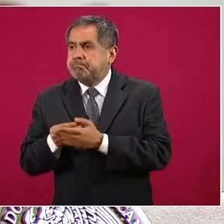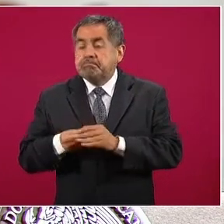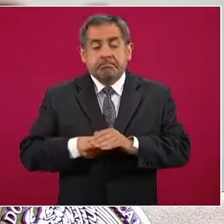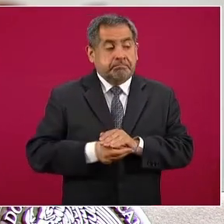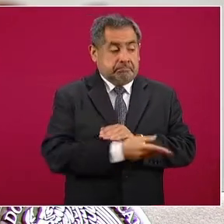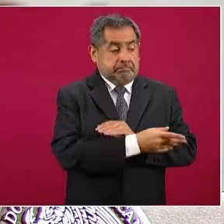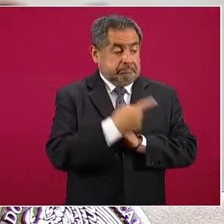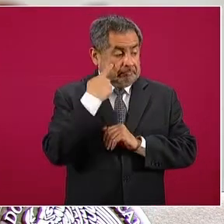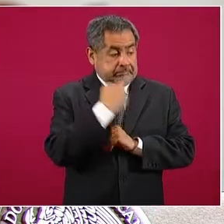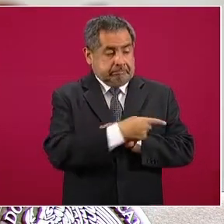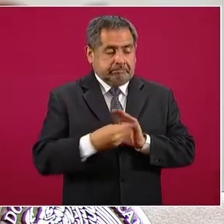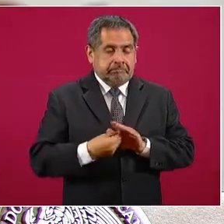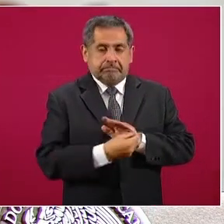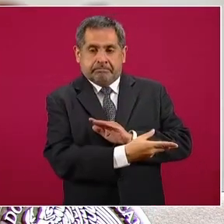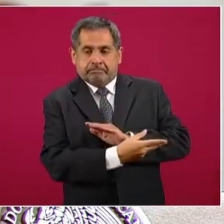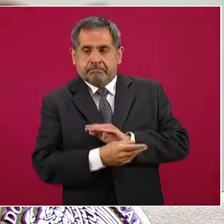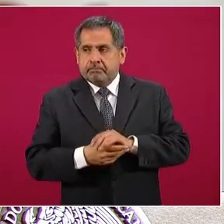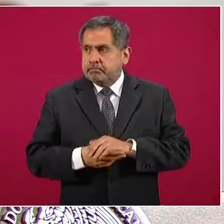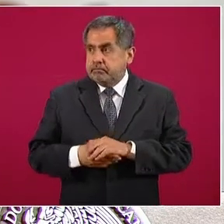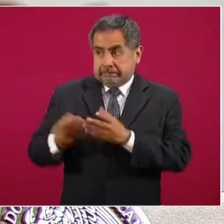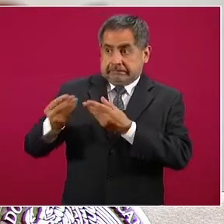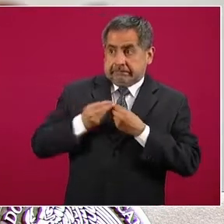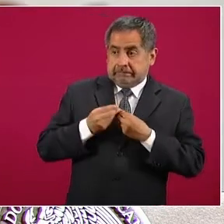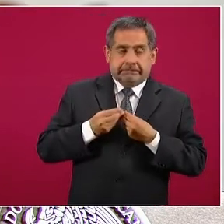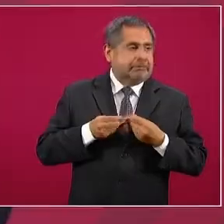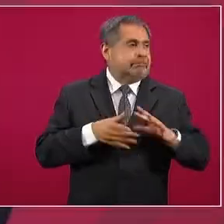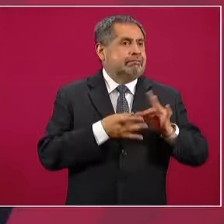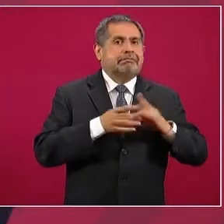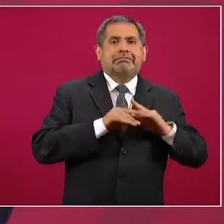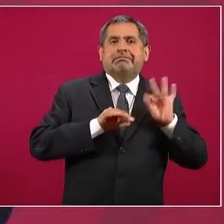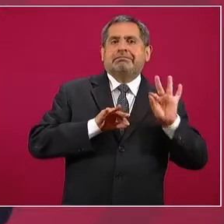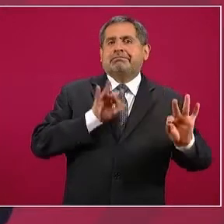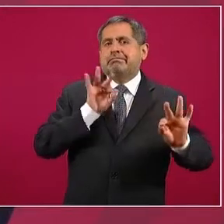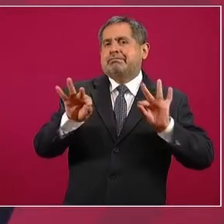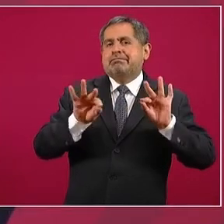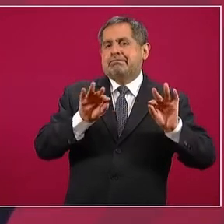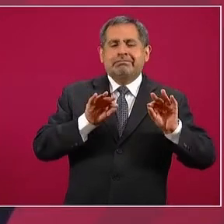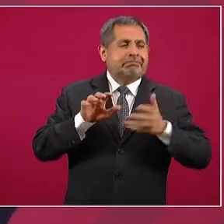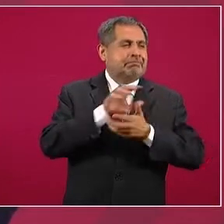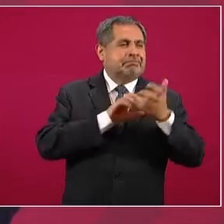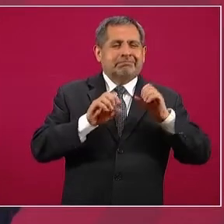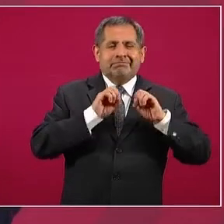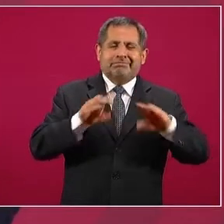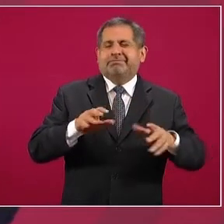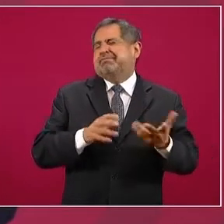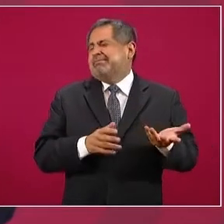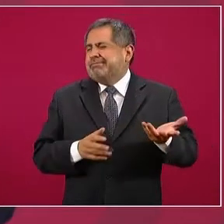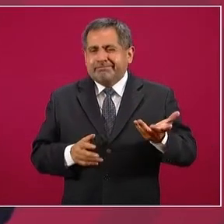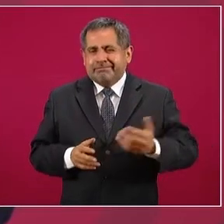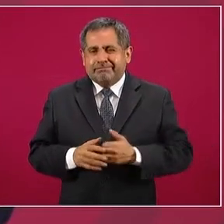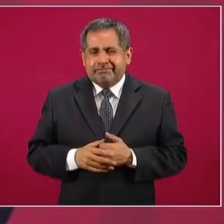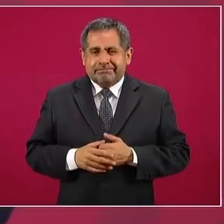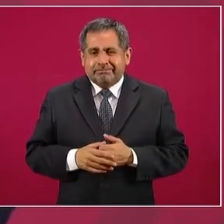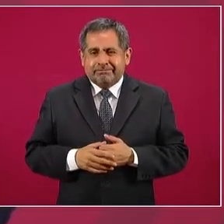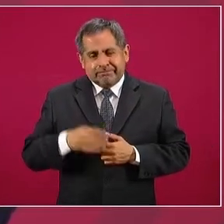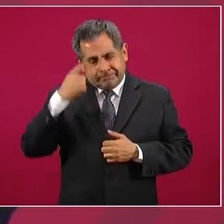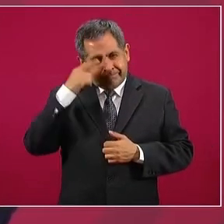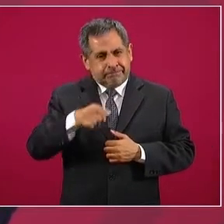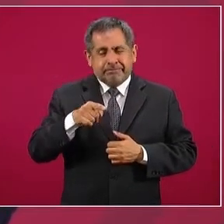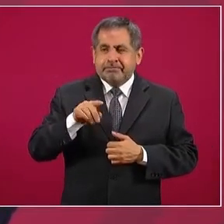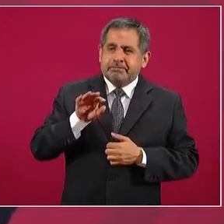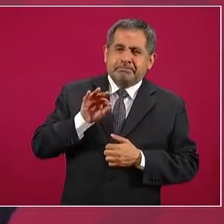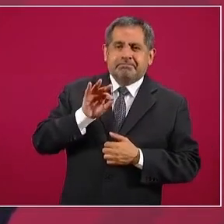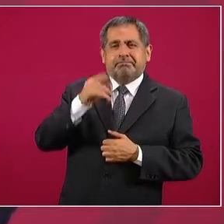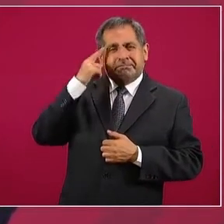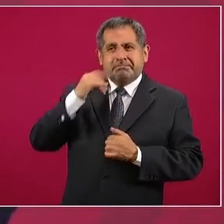para generar desconcierto, para quitarle fortaleza a las instituciones